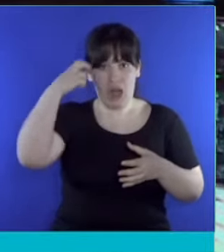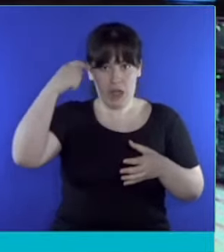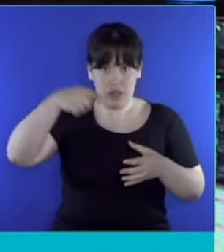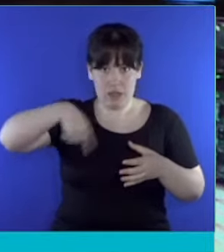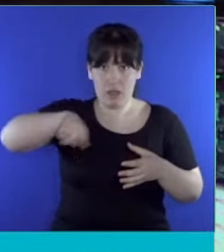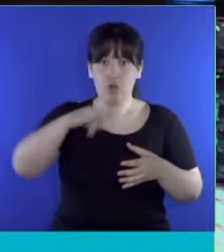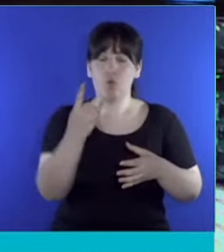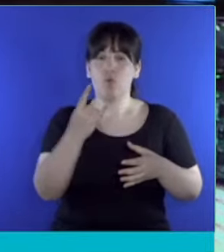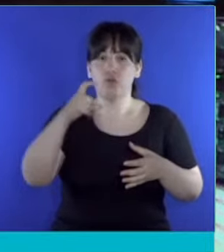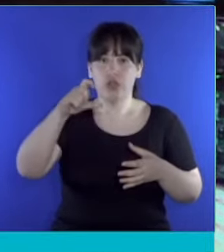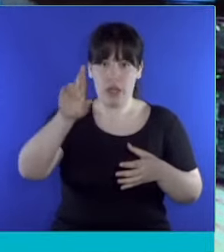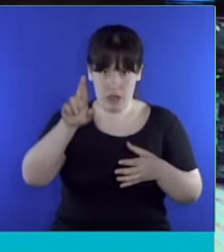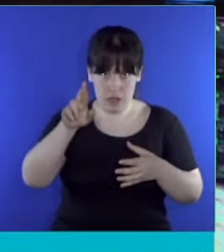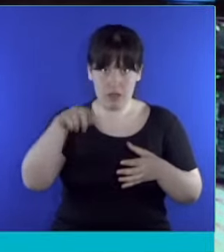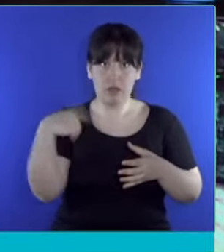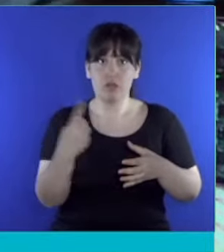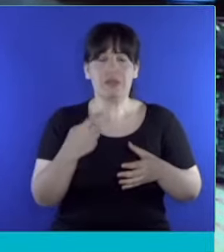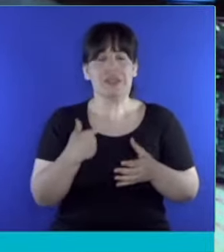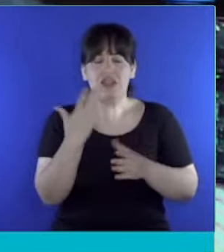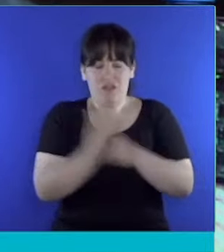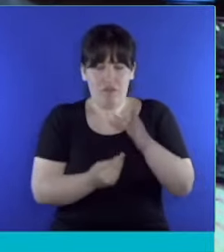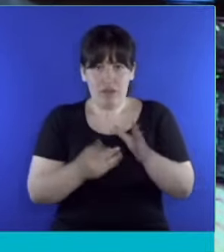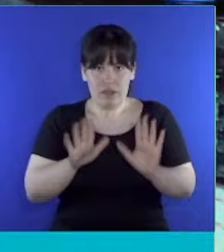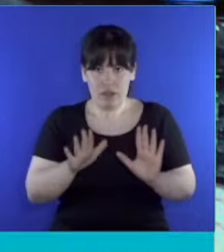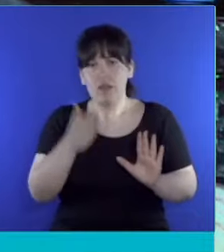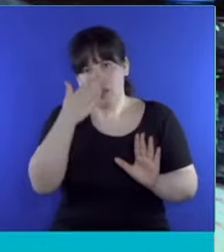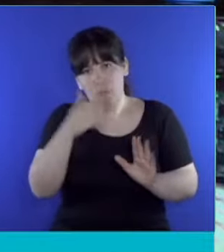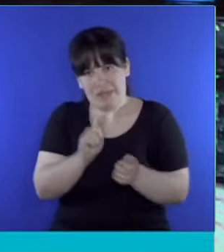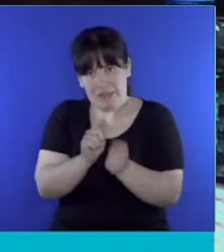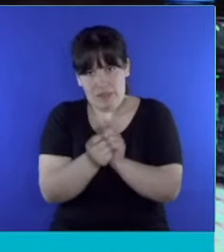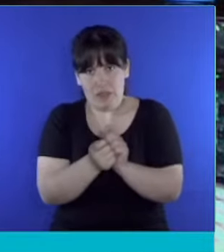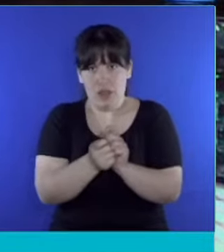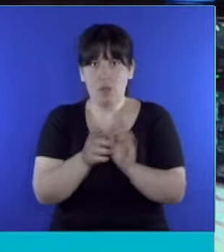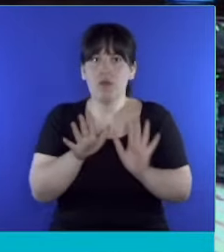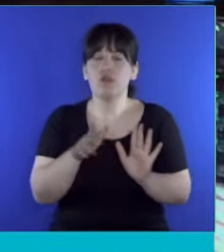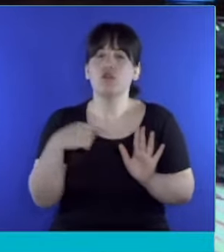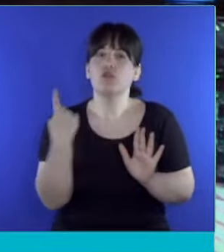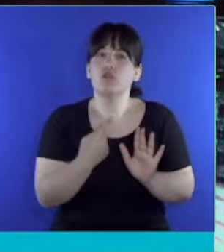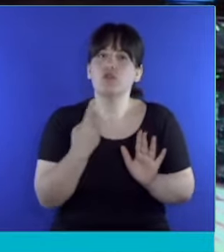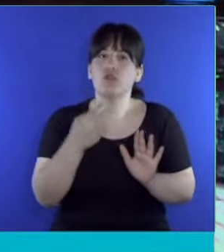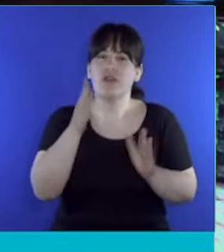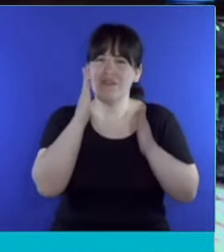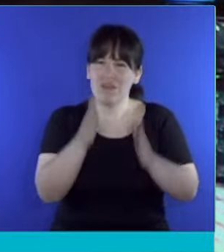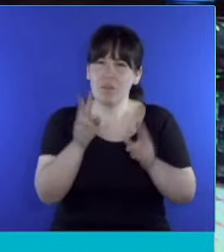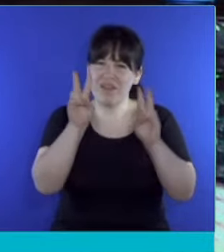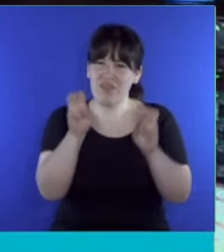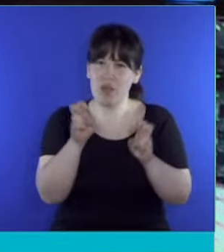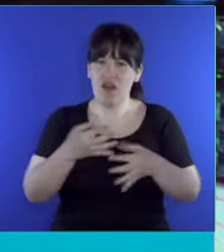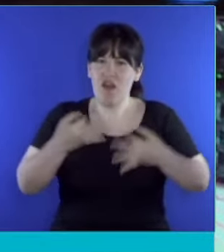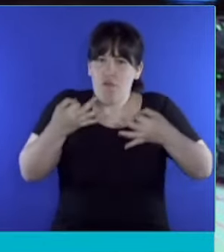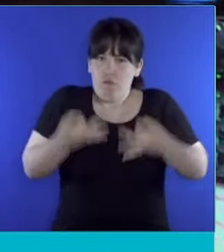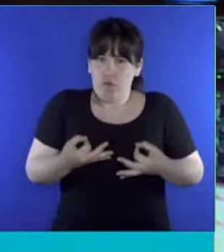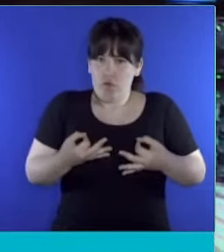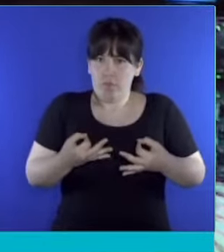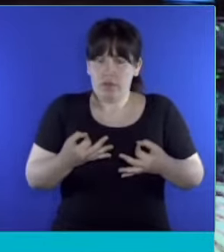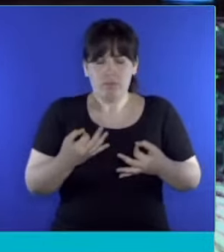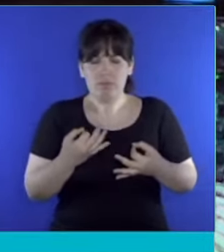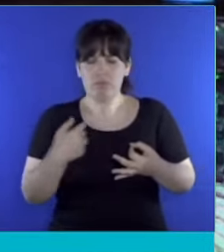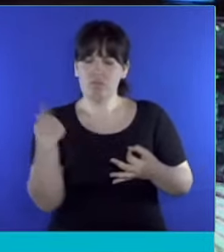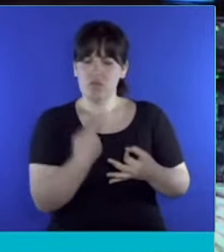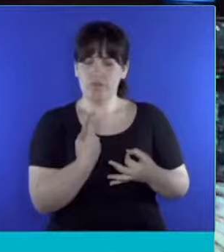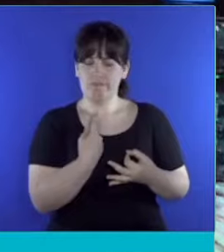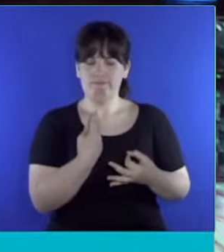cometido un error involuntario que luego rectificamos. Nos habíamos puesto a ver la cuestión formal. Y la verdad que nos estábamos